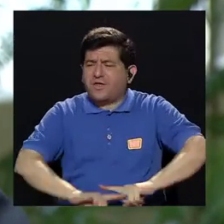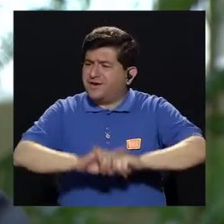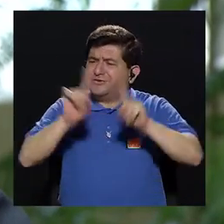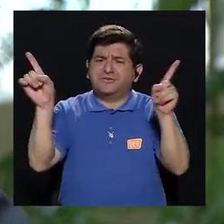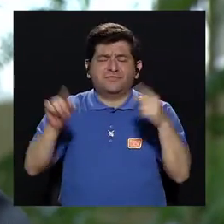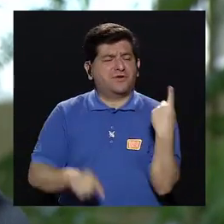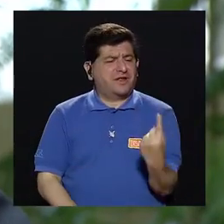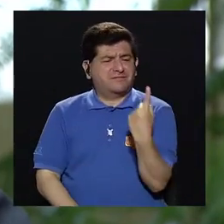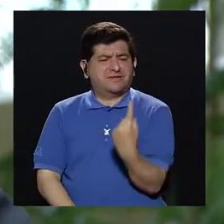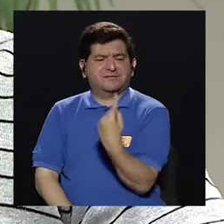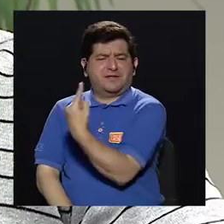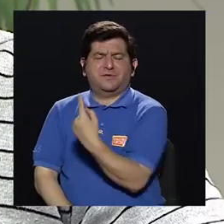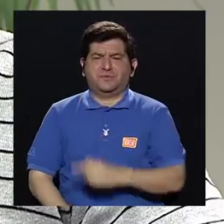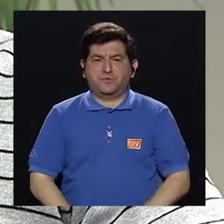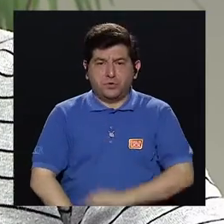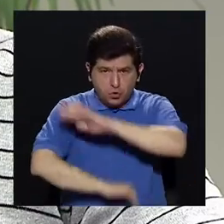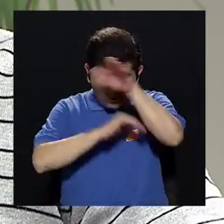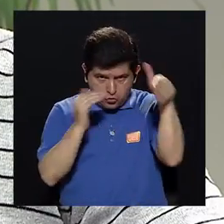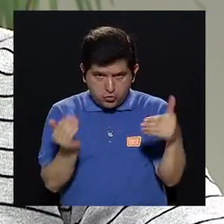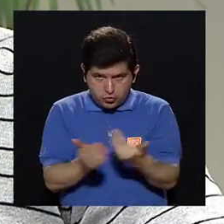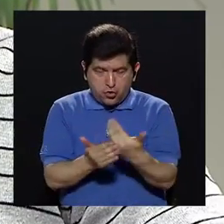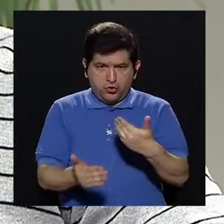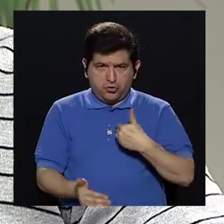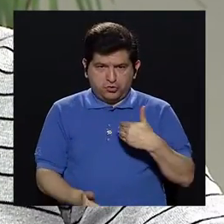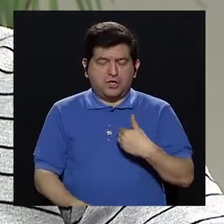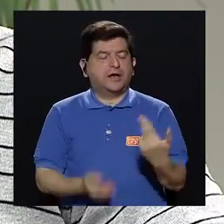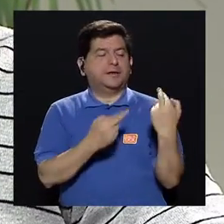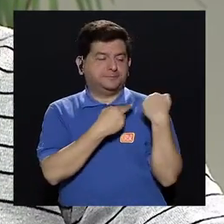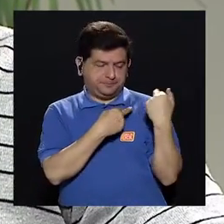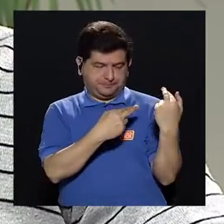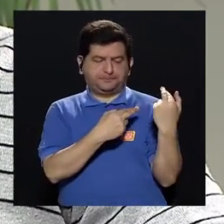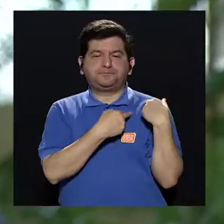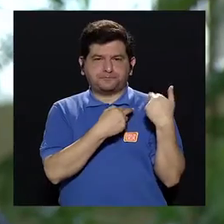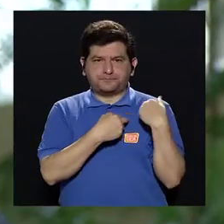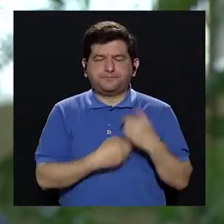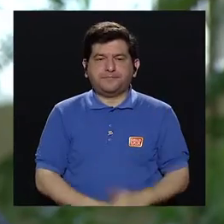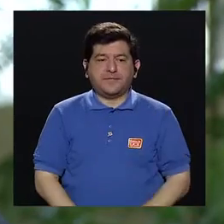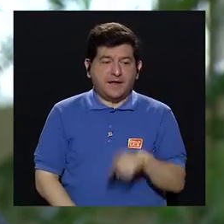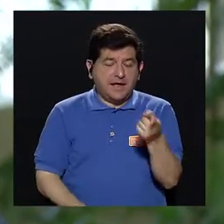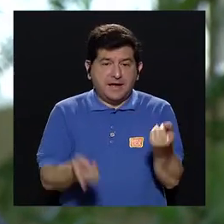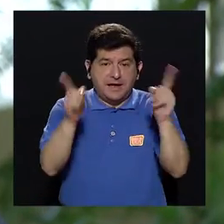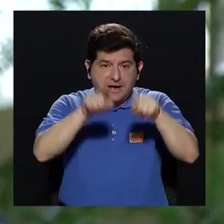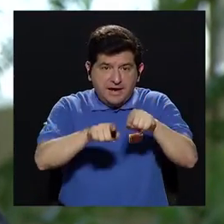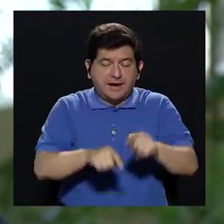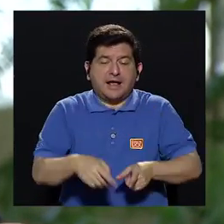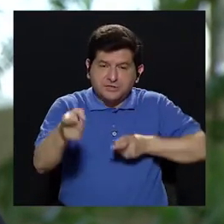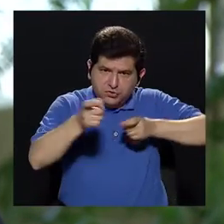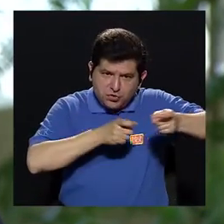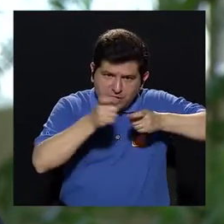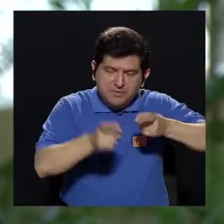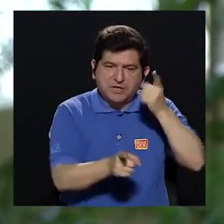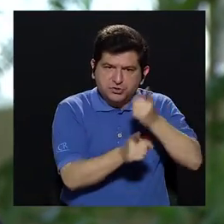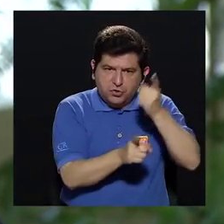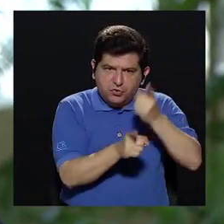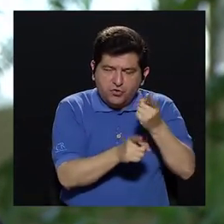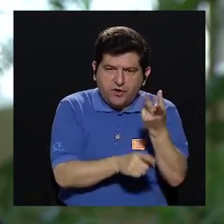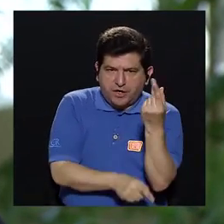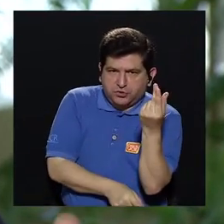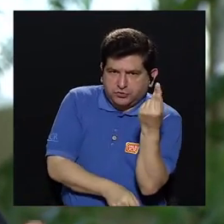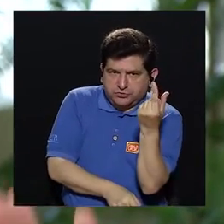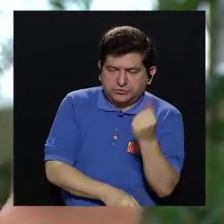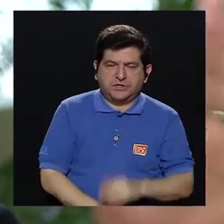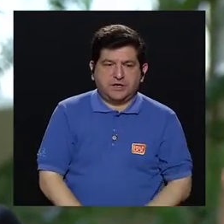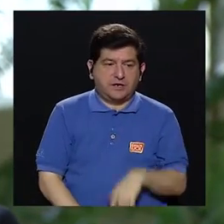diferentes. Muy diferentes, sí. Pero todos tienen una responsabilidad fiduciaria de administrar correctamente esos